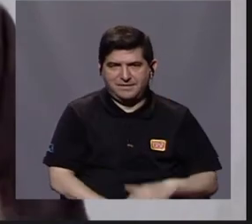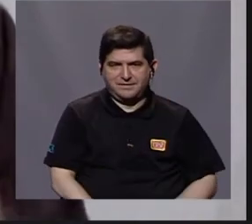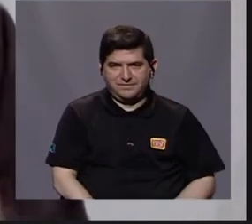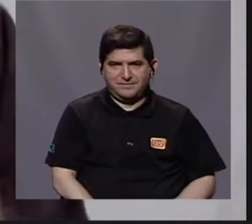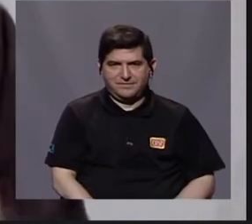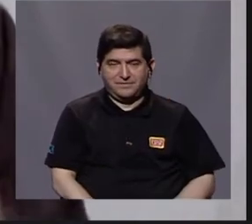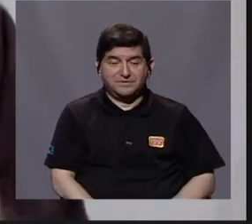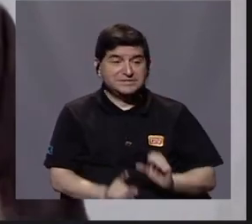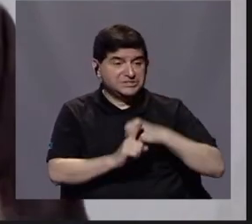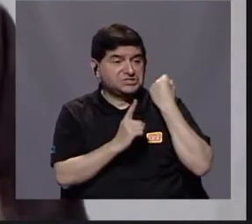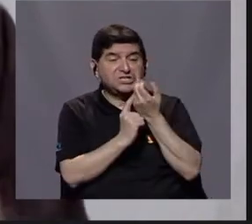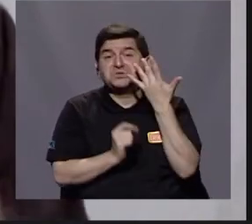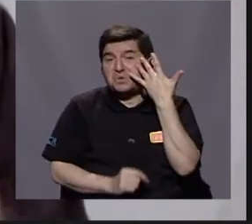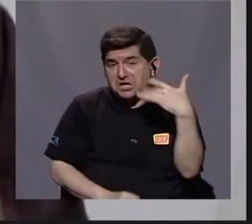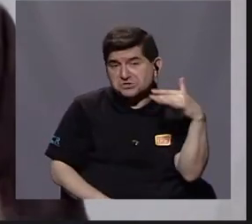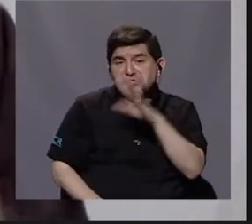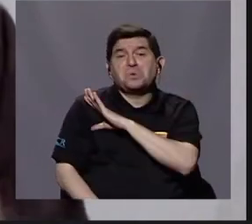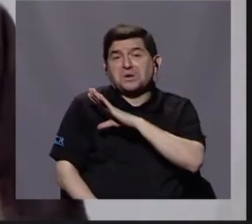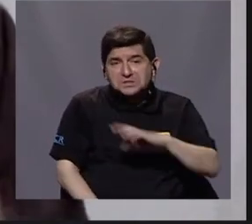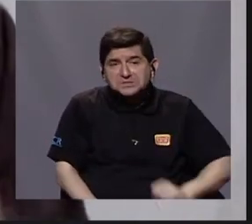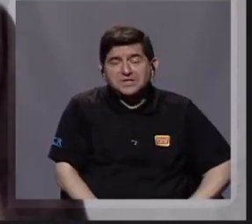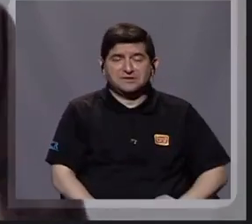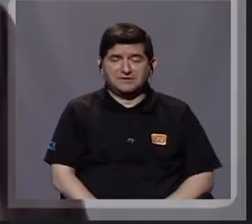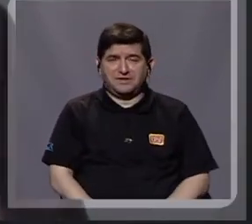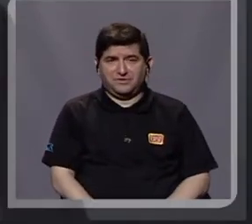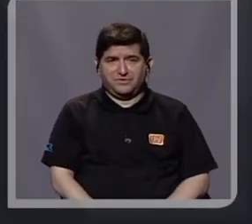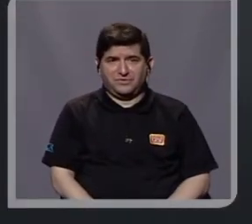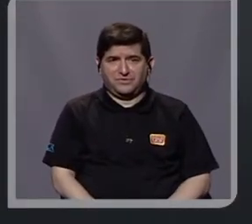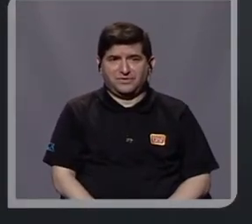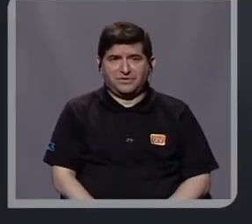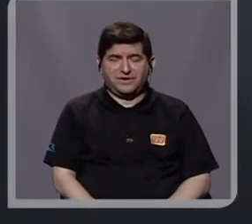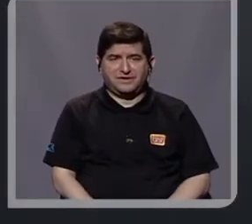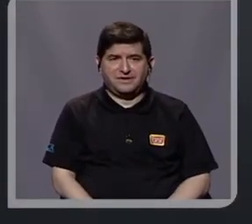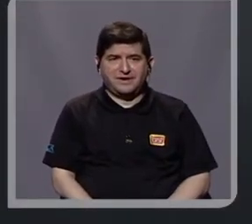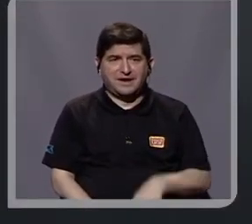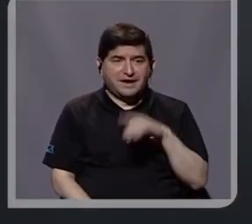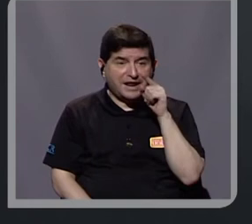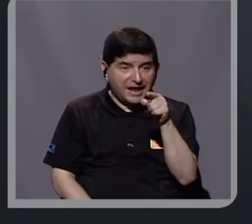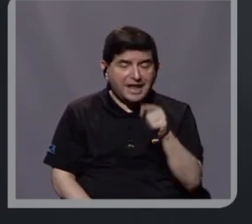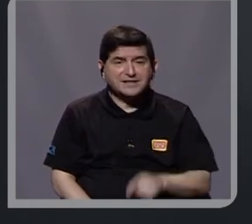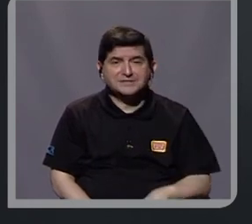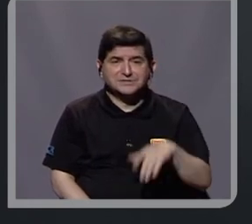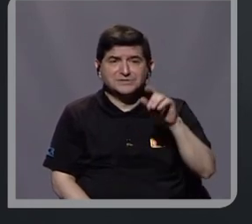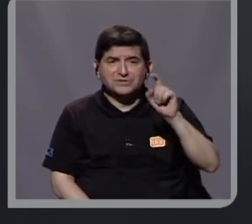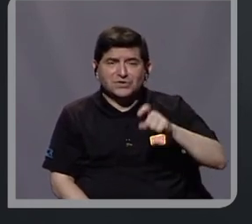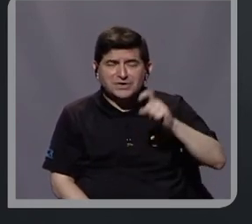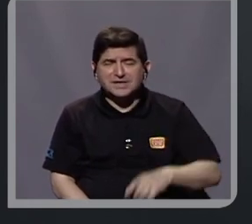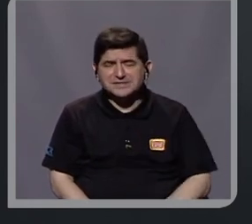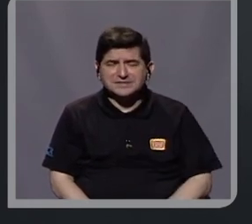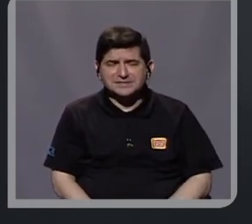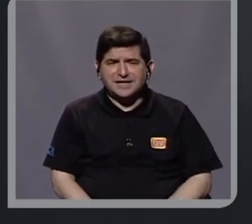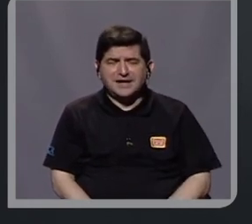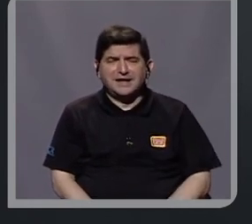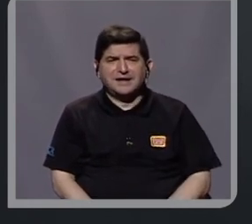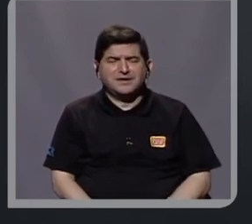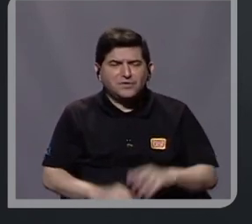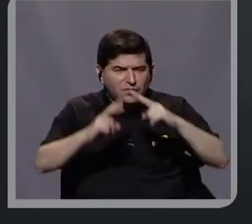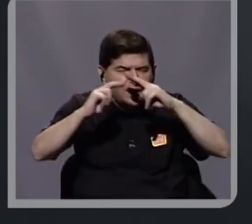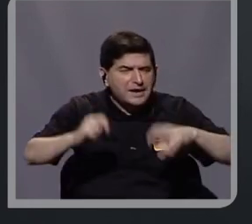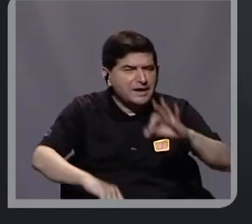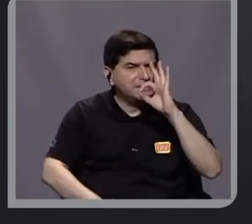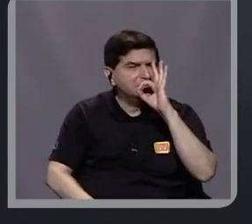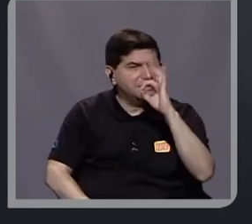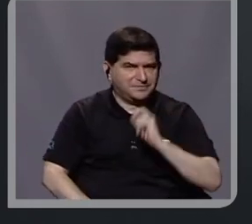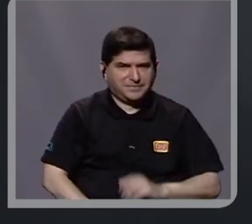estaríamos en una situación similar a El Salvador. Me quiero quedar con eso, Alex. Se trata de transformar y hay que tomarlo en su justa medida,